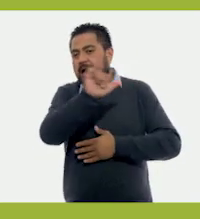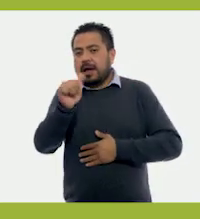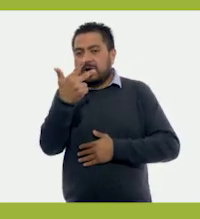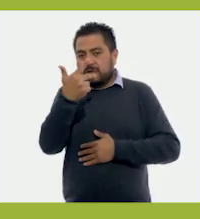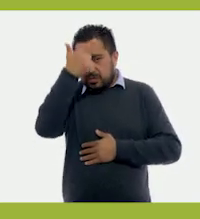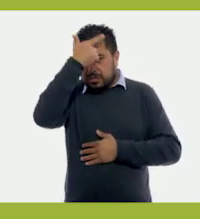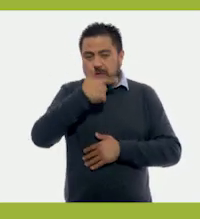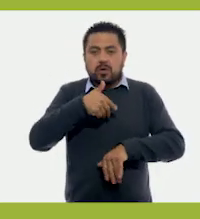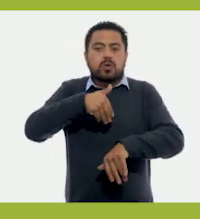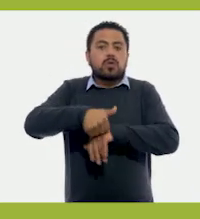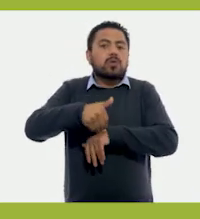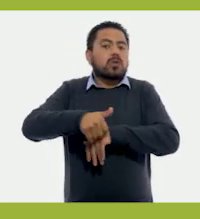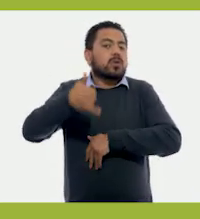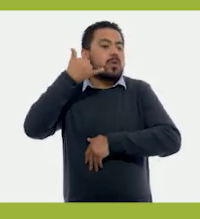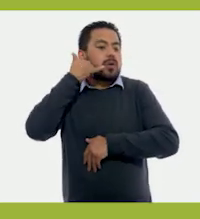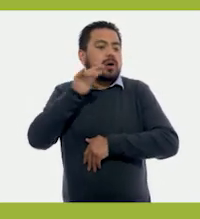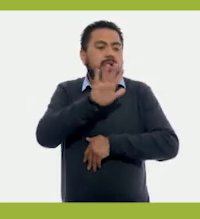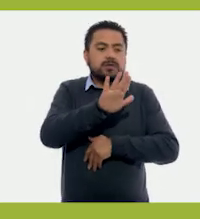horas al teléfono.